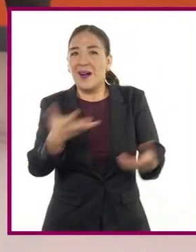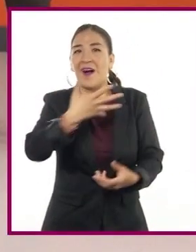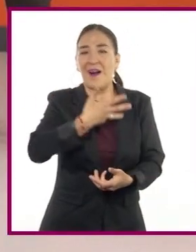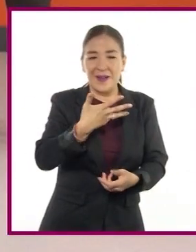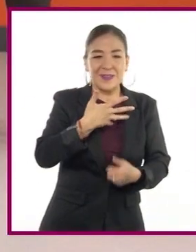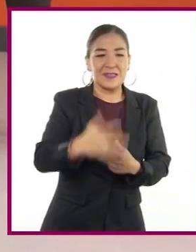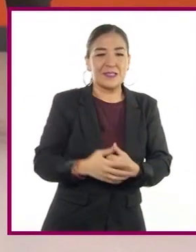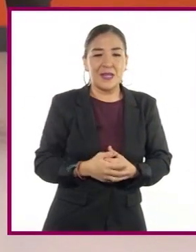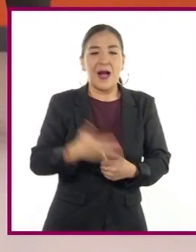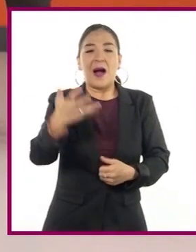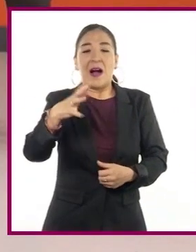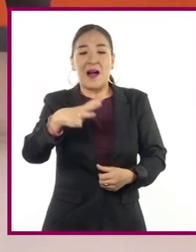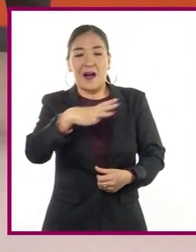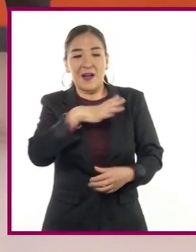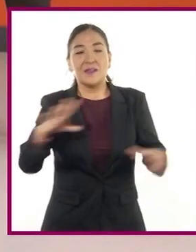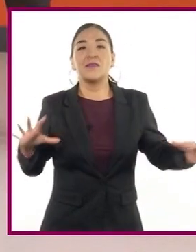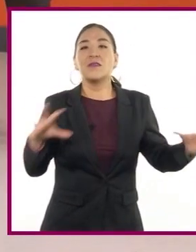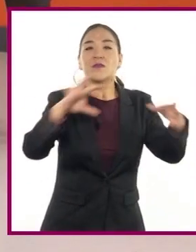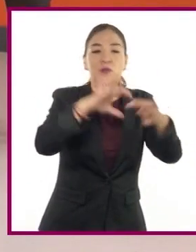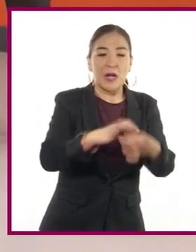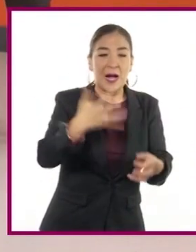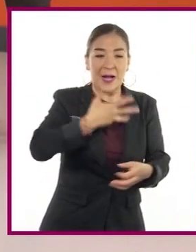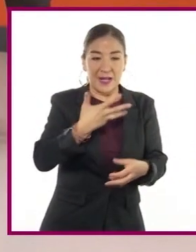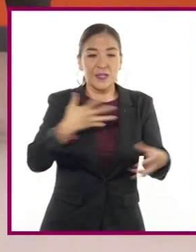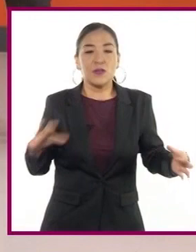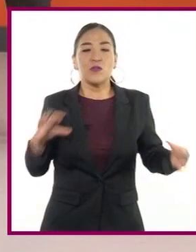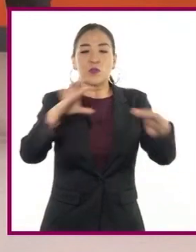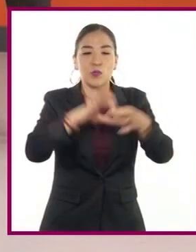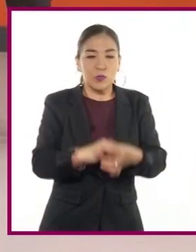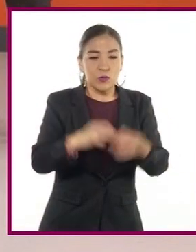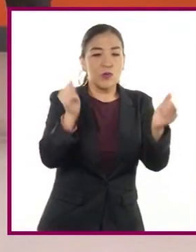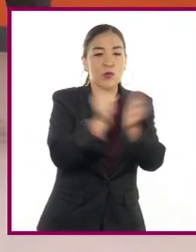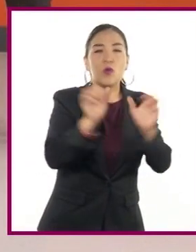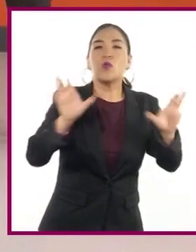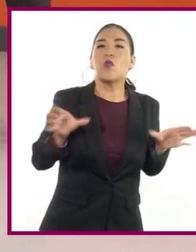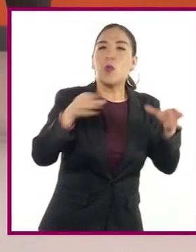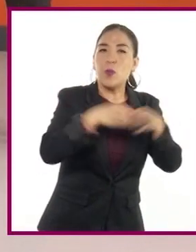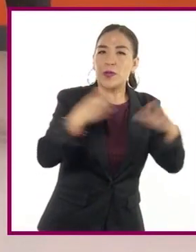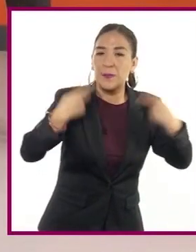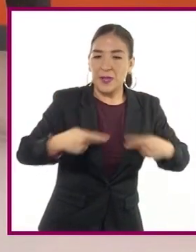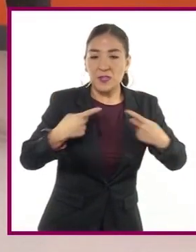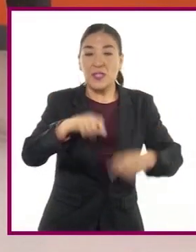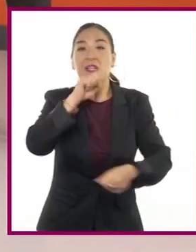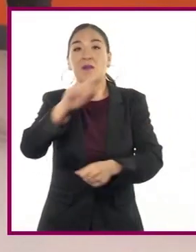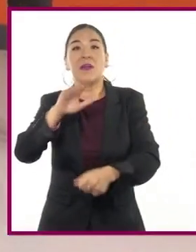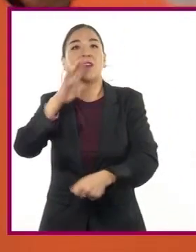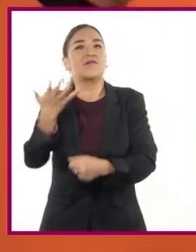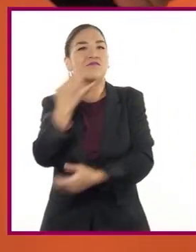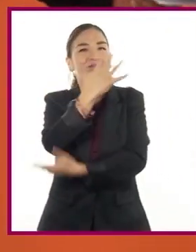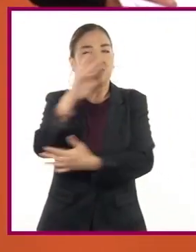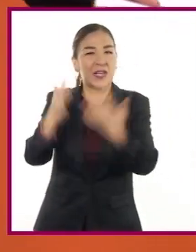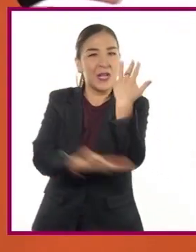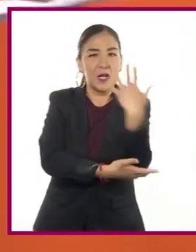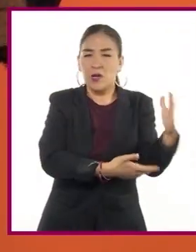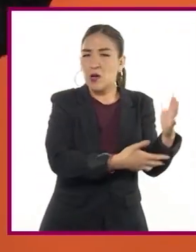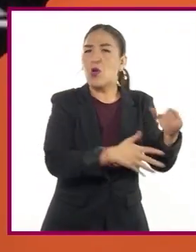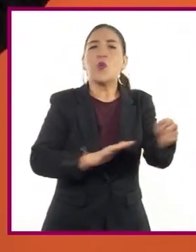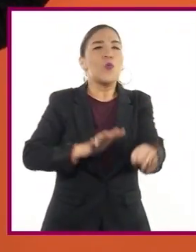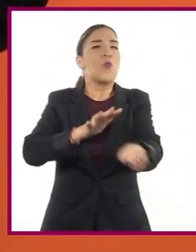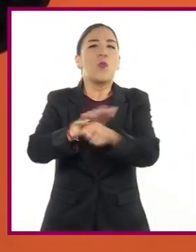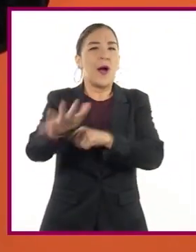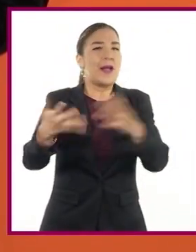tipo de relación con la comunidad y con la naturaleza? ¿Cuál? Además,